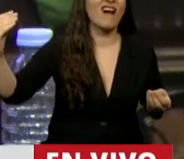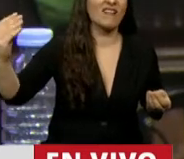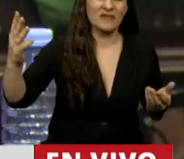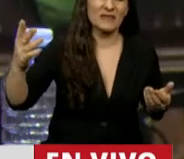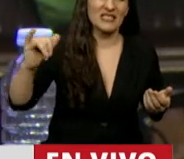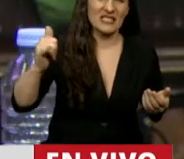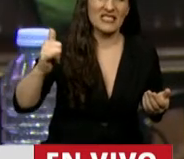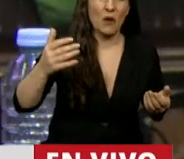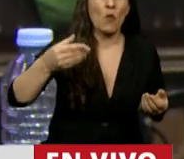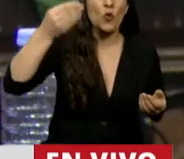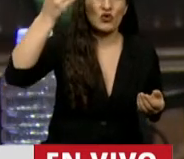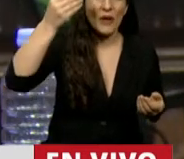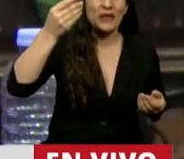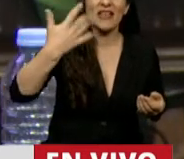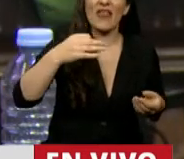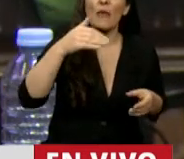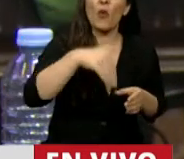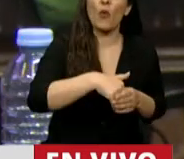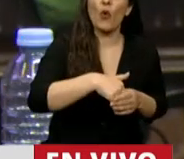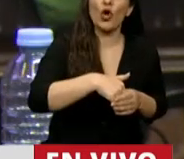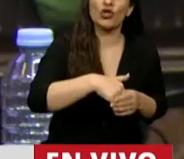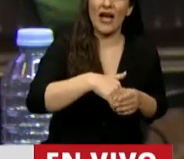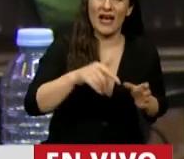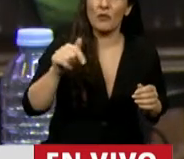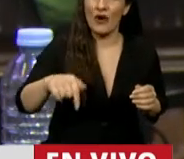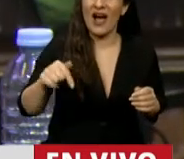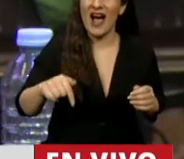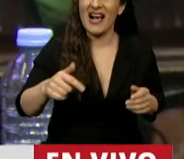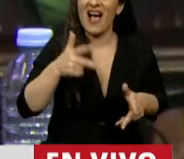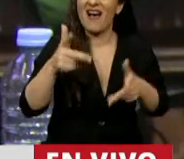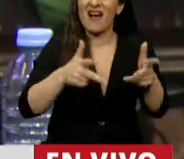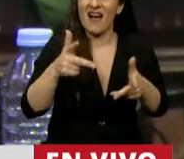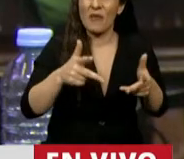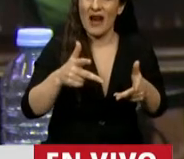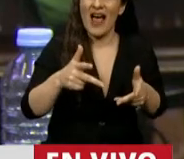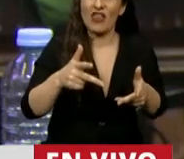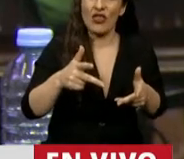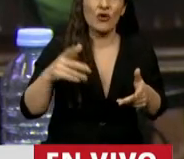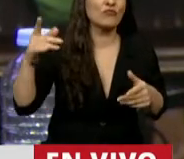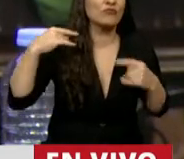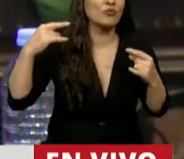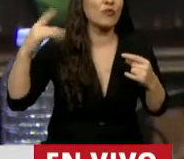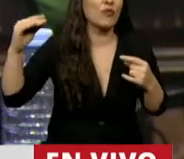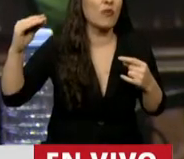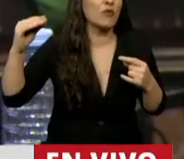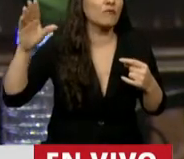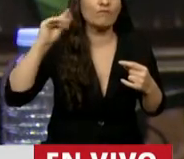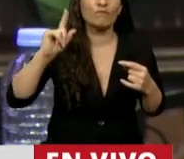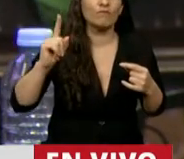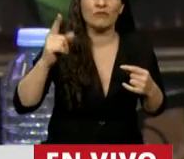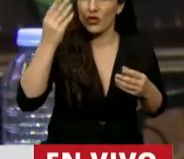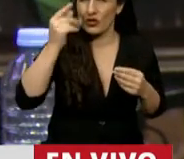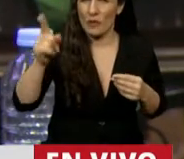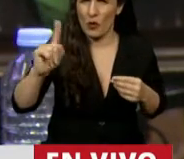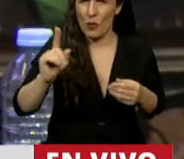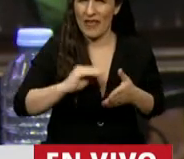Muchas veces tenemos que votar leyes porque estamos en un ámbito. Acá en este ámbito estoy hablando de eso que... No se